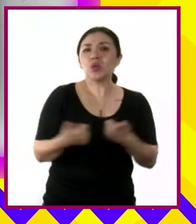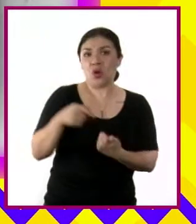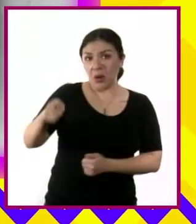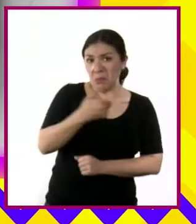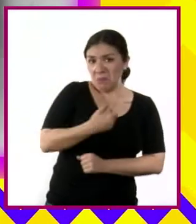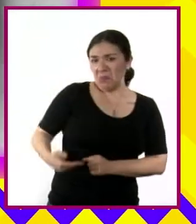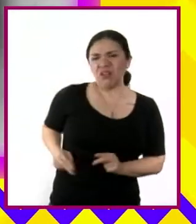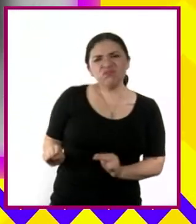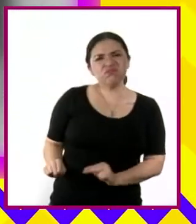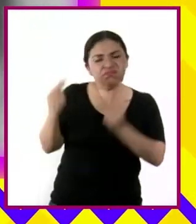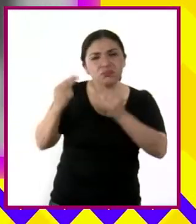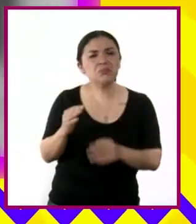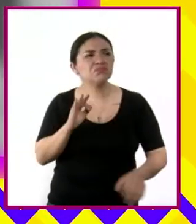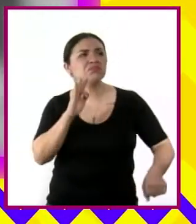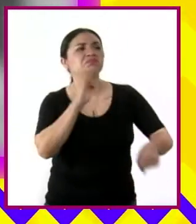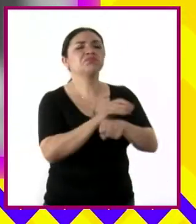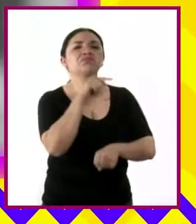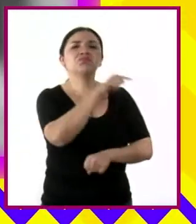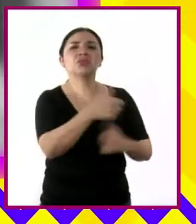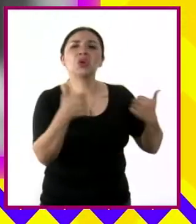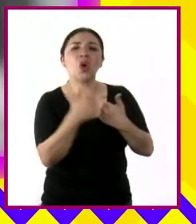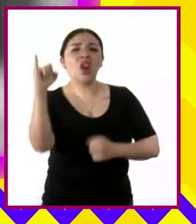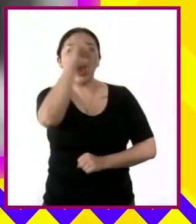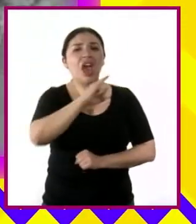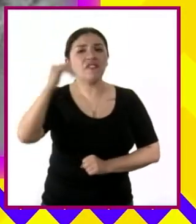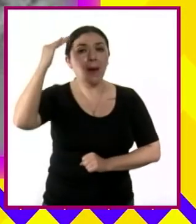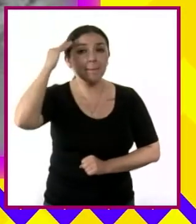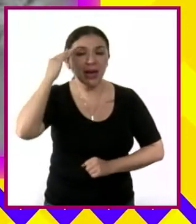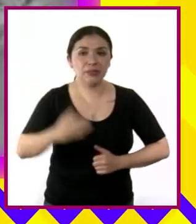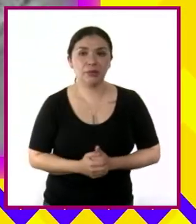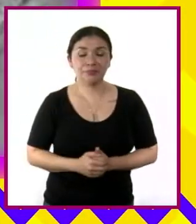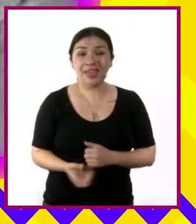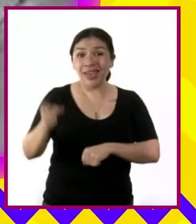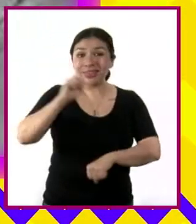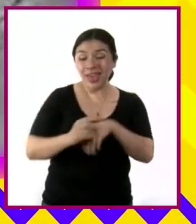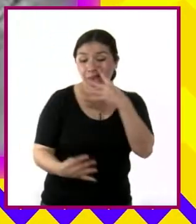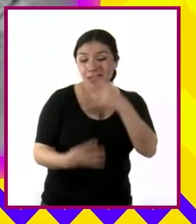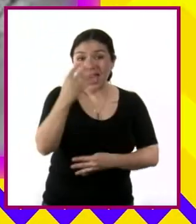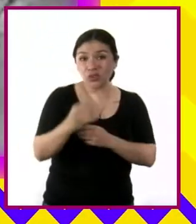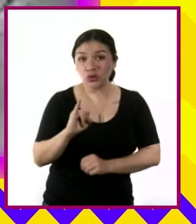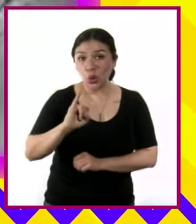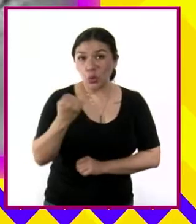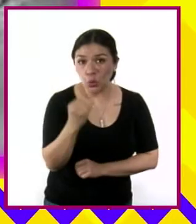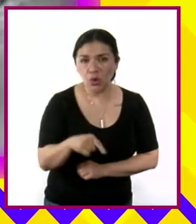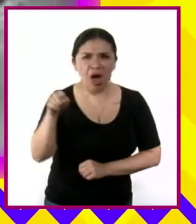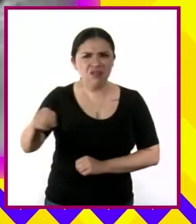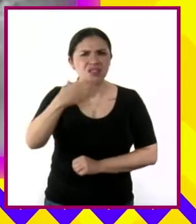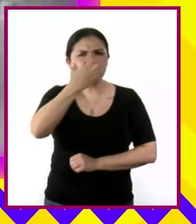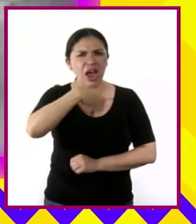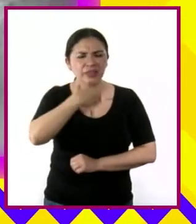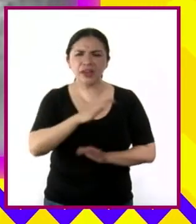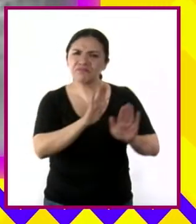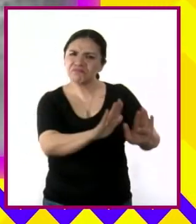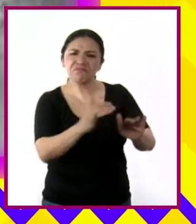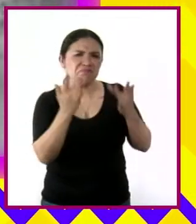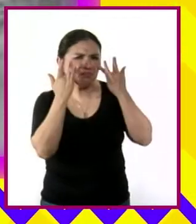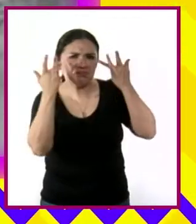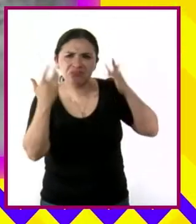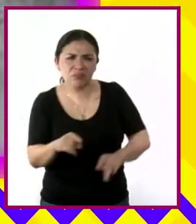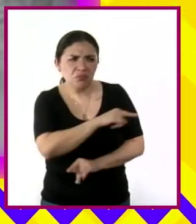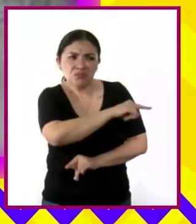recurrieran al jefe máximo de la revolución. El 14 de junio, Cárdenas pidió la renuncia de todos los